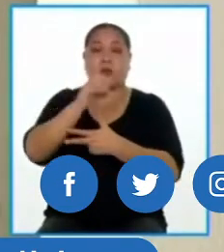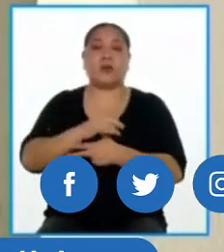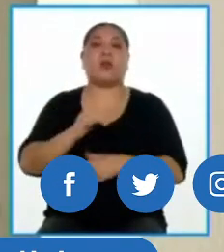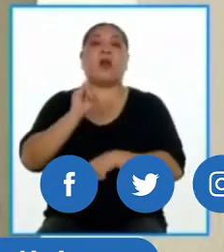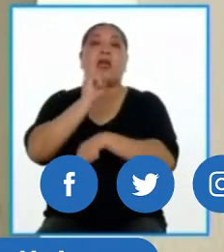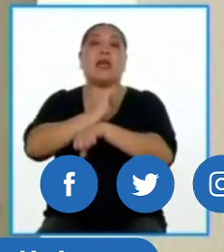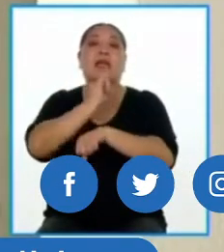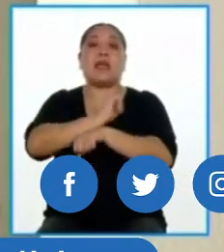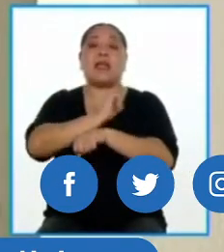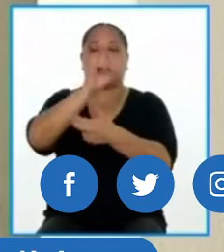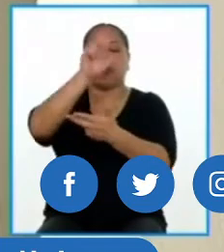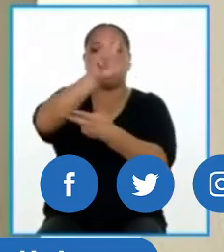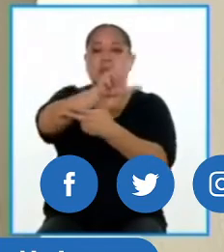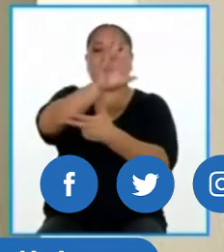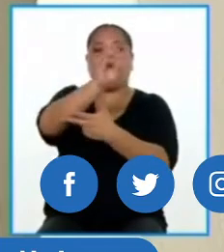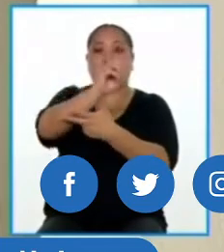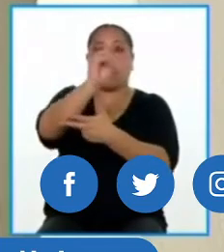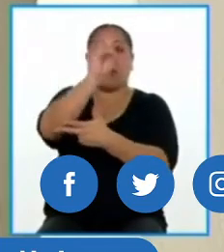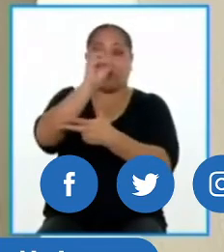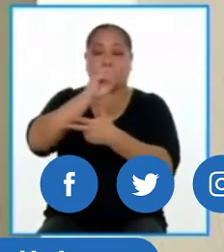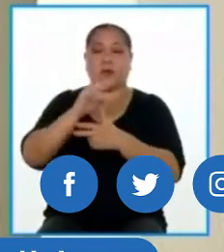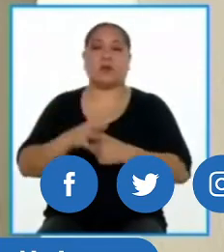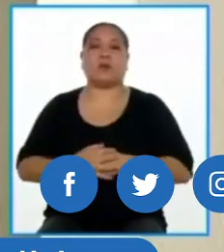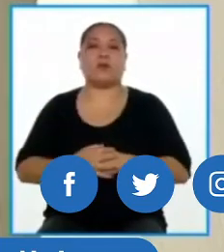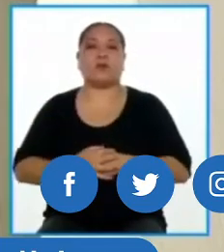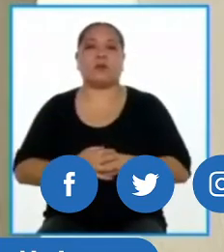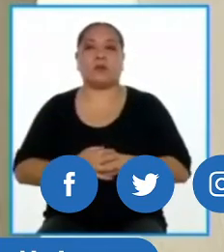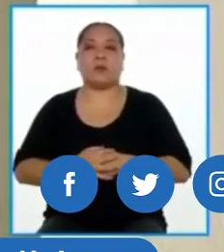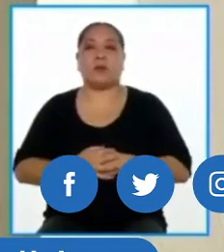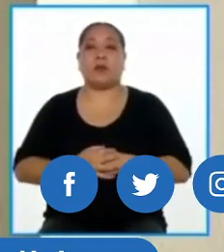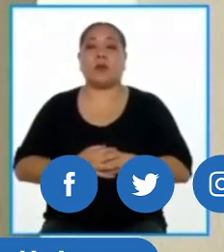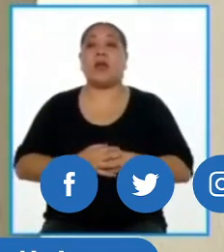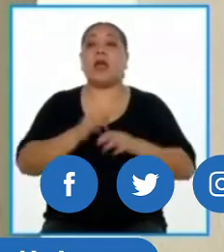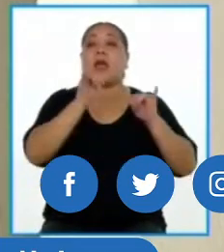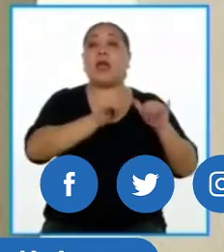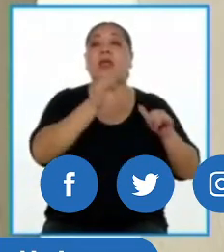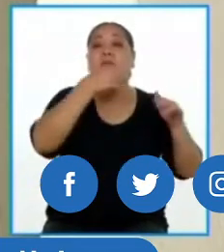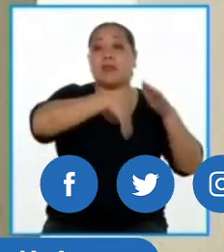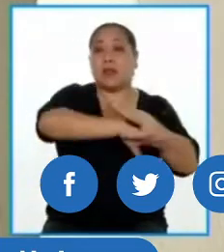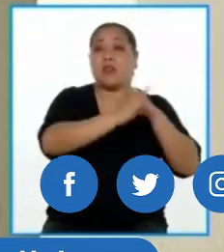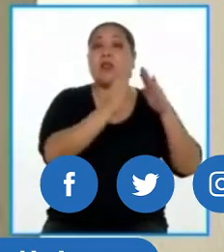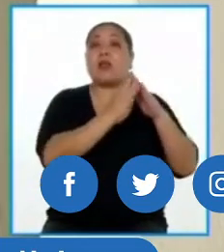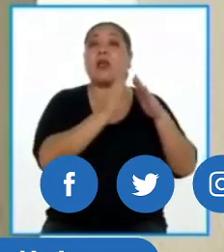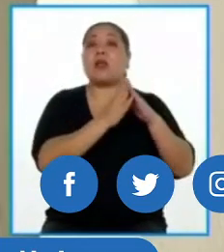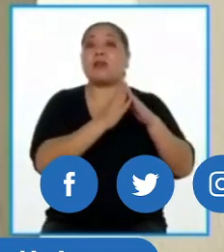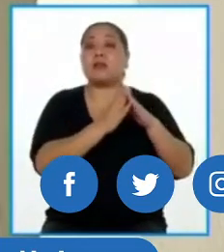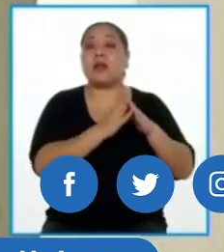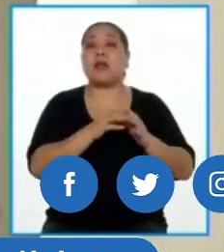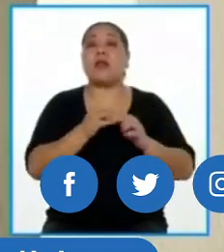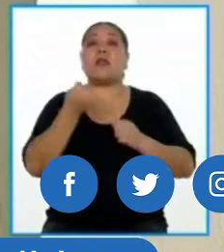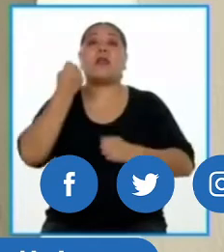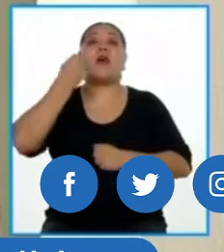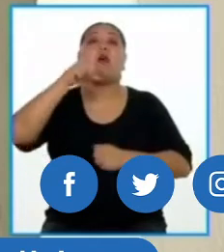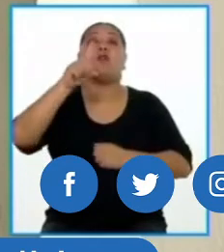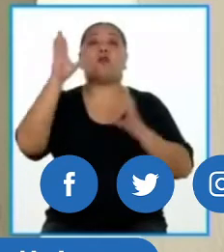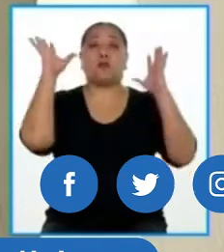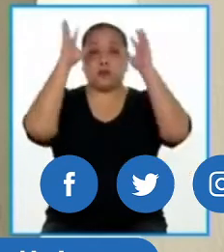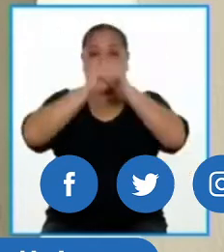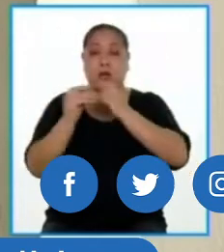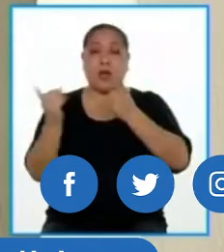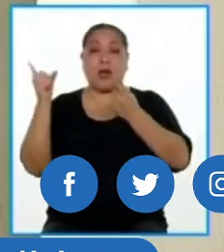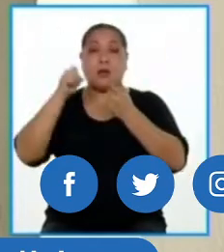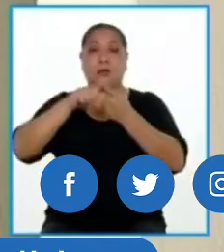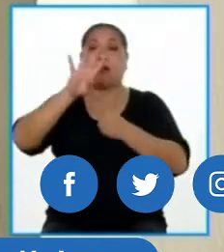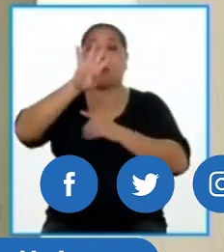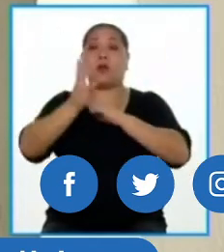iglesias al treinta por ciento, inmovilización social obligatoria de once de la noche a